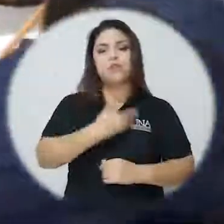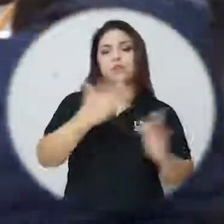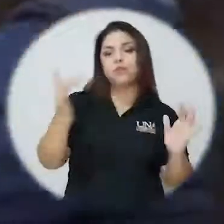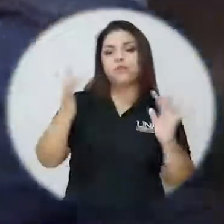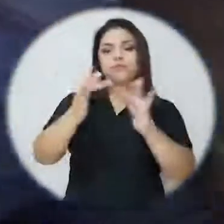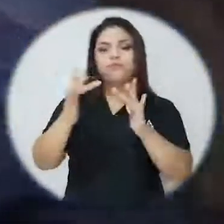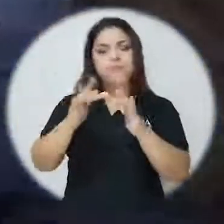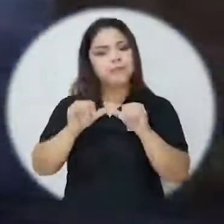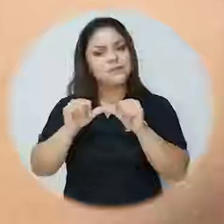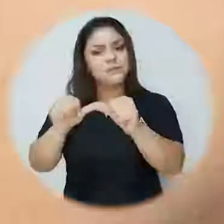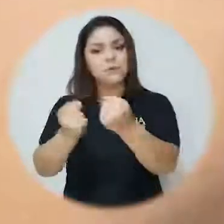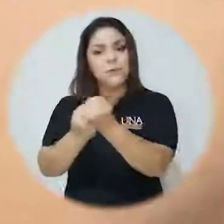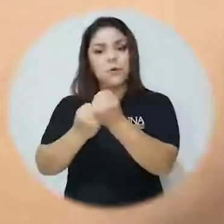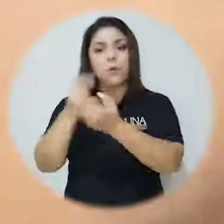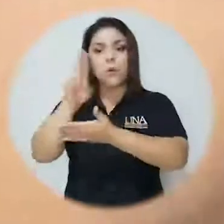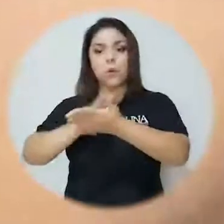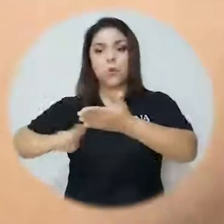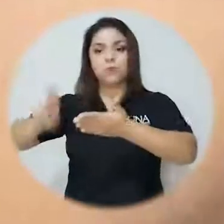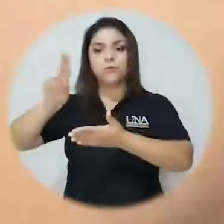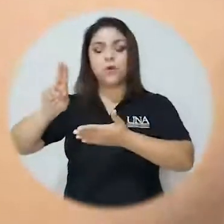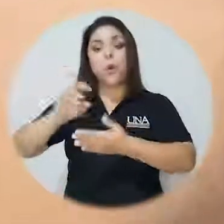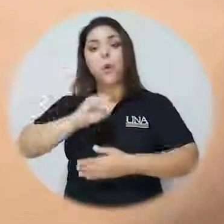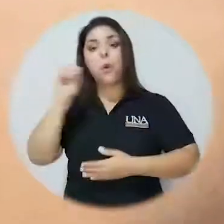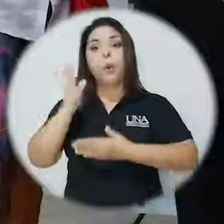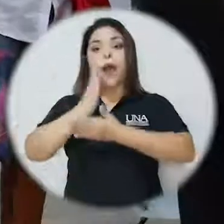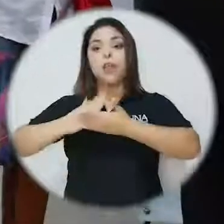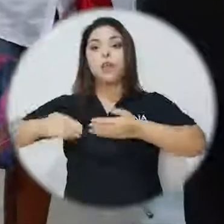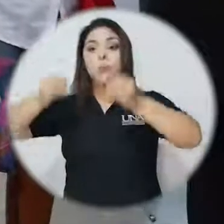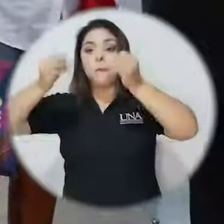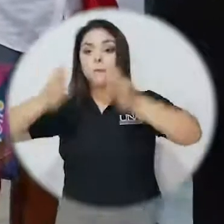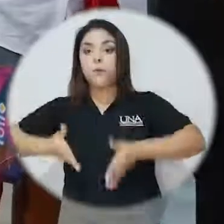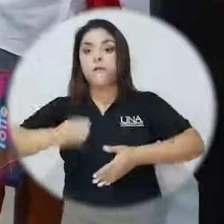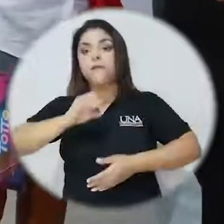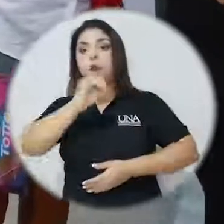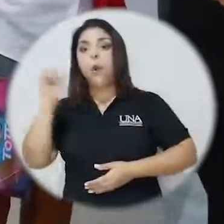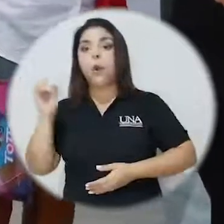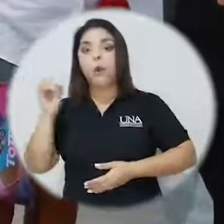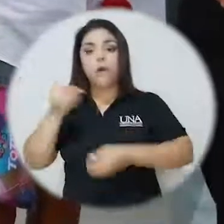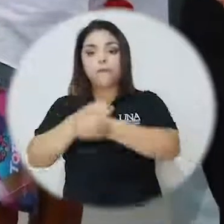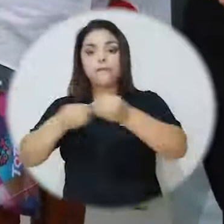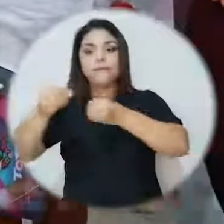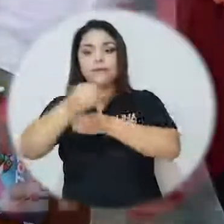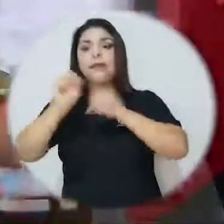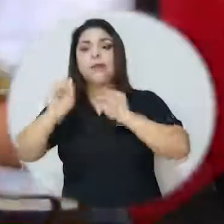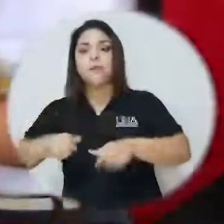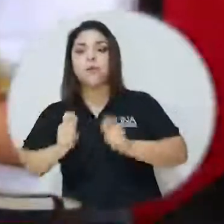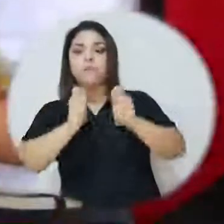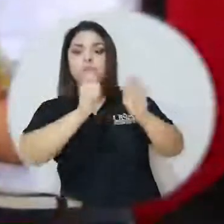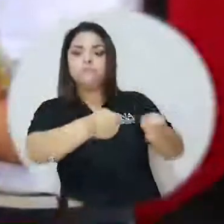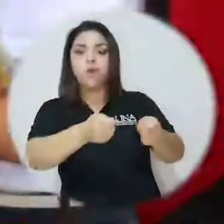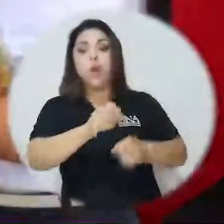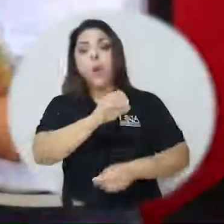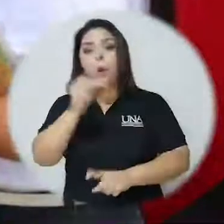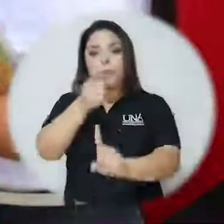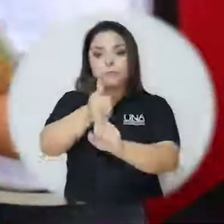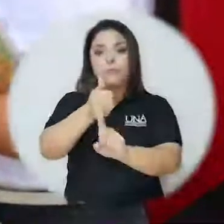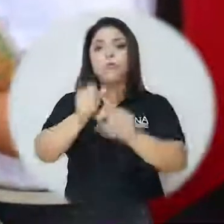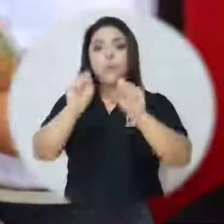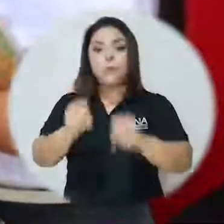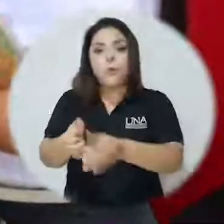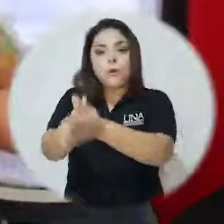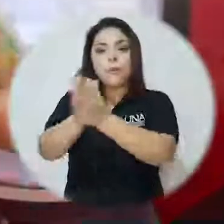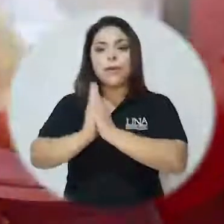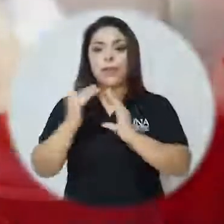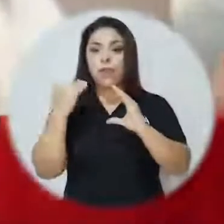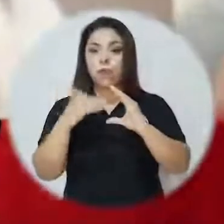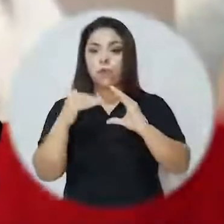apoyos en la U. Podés ser referido por algún profe de tu facultad o alguna oficina de la U. Y también puedes hacer la solicitud a través